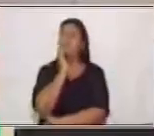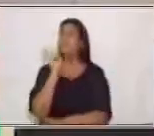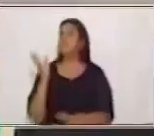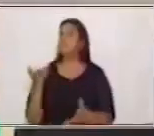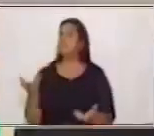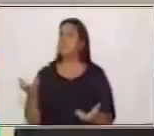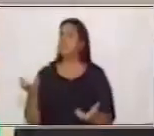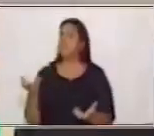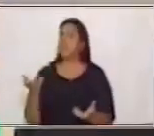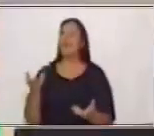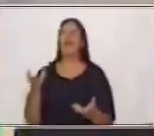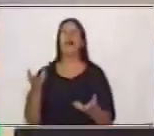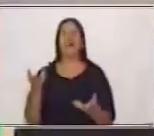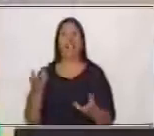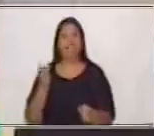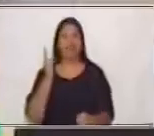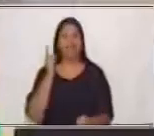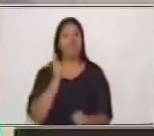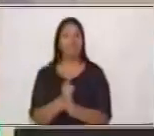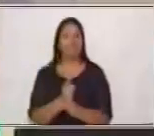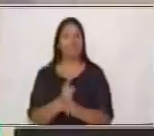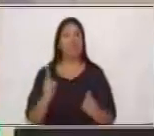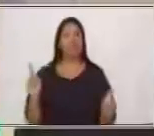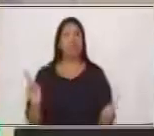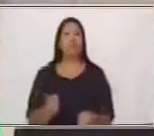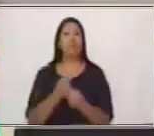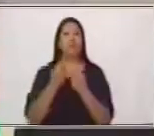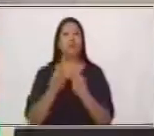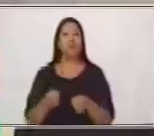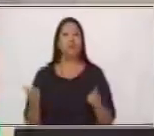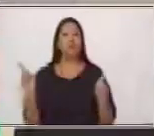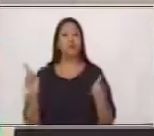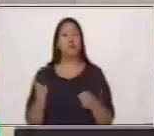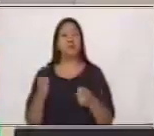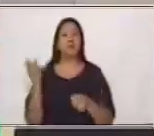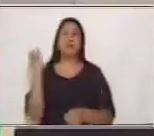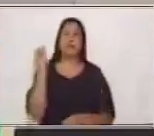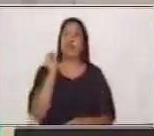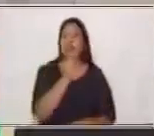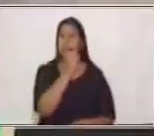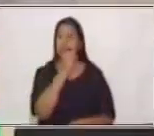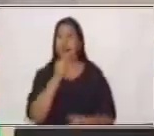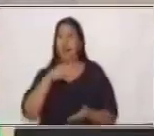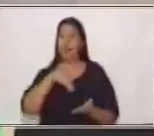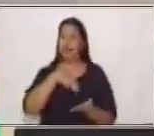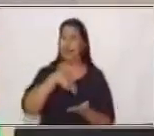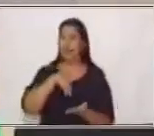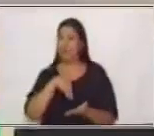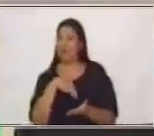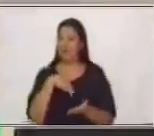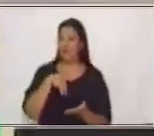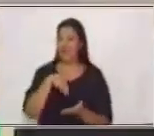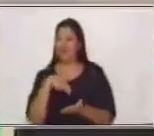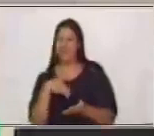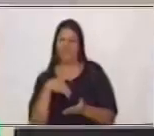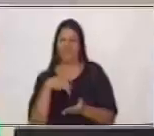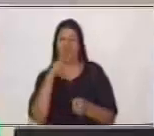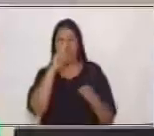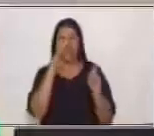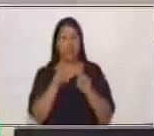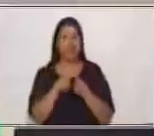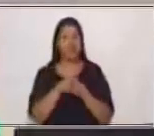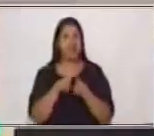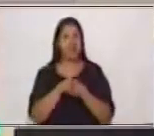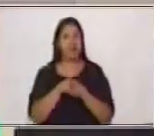En la música, ¿verdad? En la música, en las canciones, en bailar, ya que son notas musicales las cuales nos